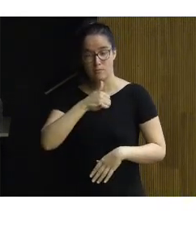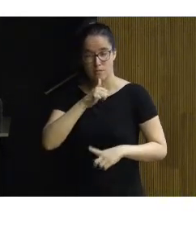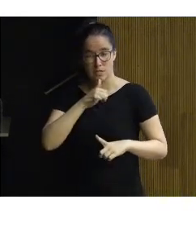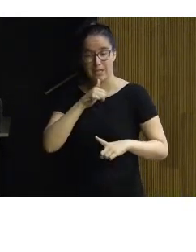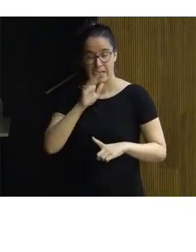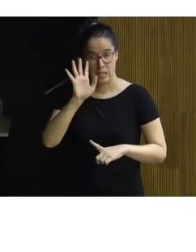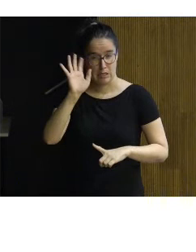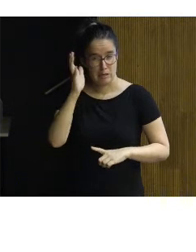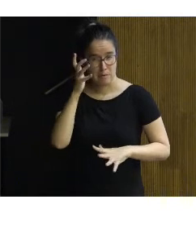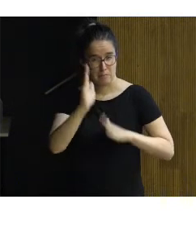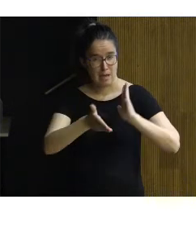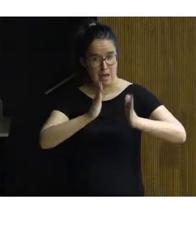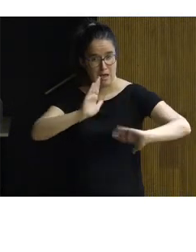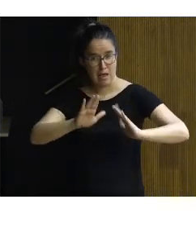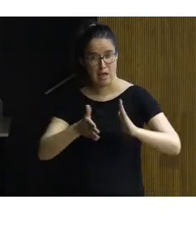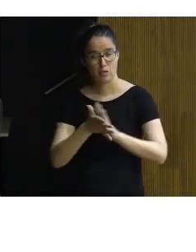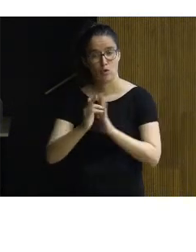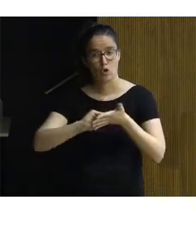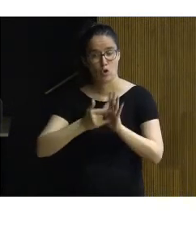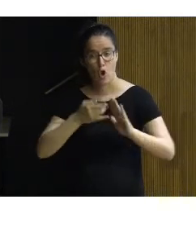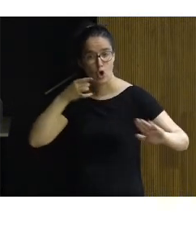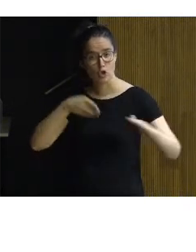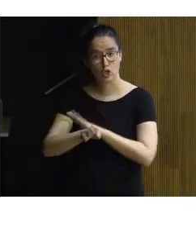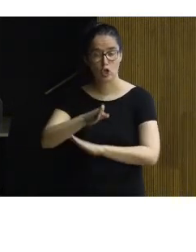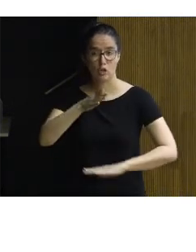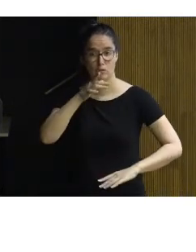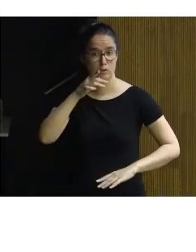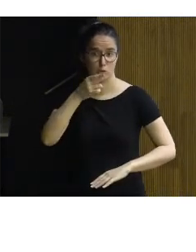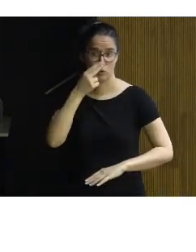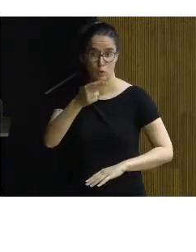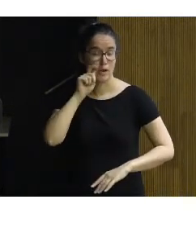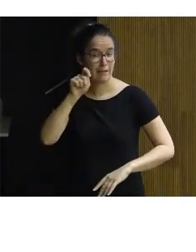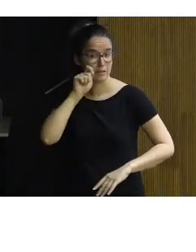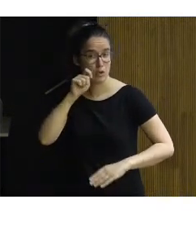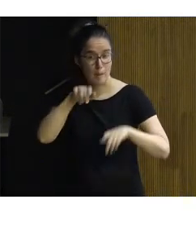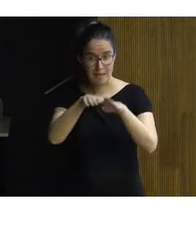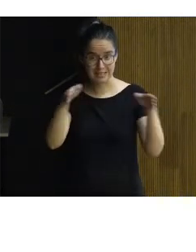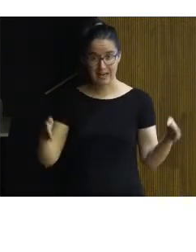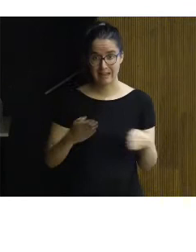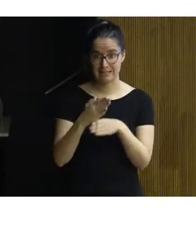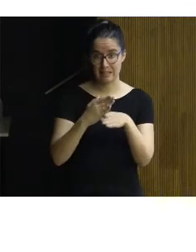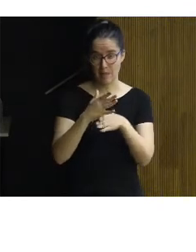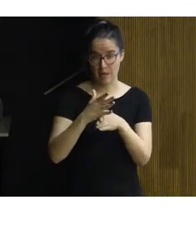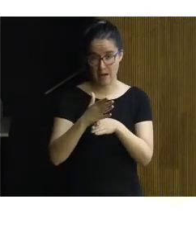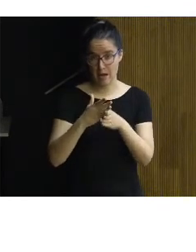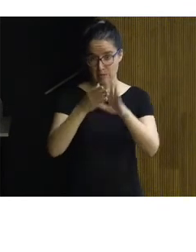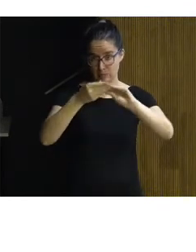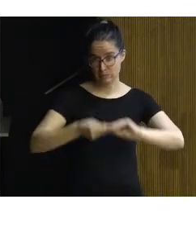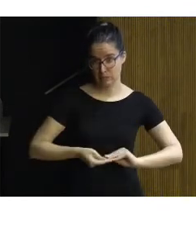condiciones climatológicas se ha proyectado el control de acceso turístico mediante recorrido de pasarelas de madera tratada y mantenida.